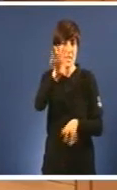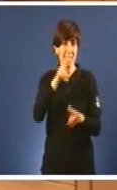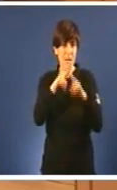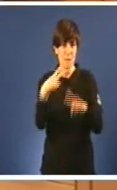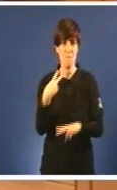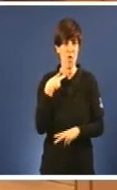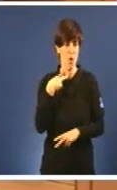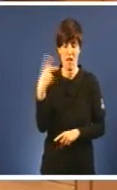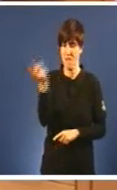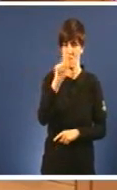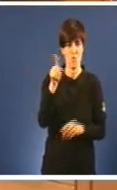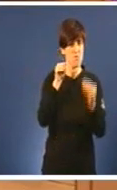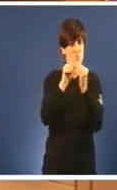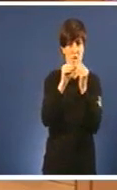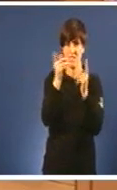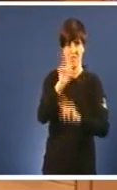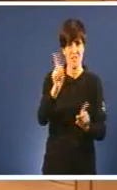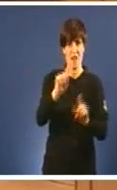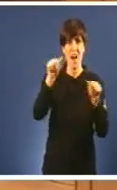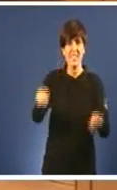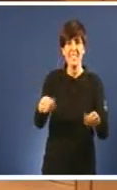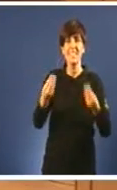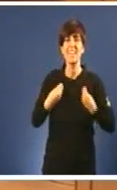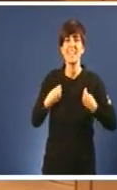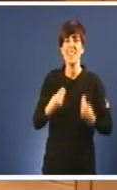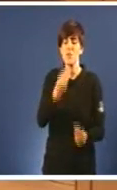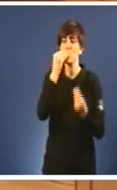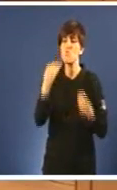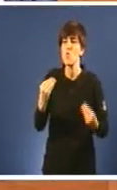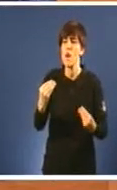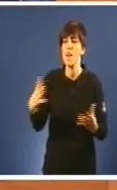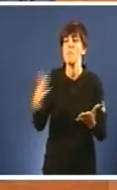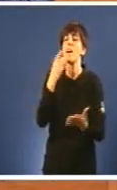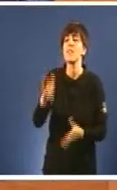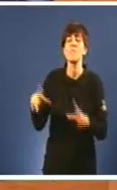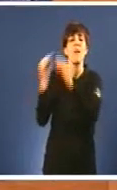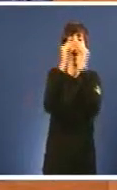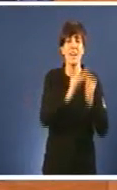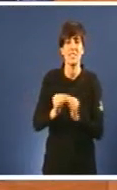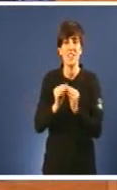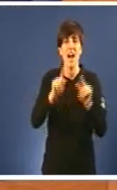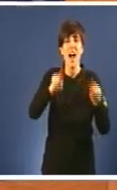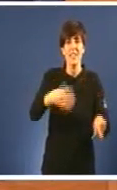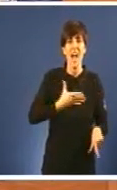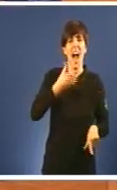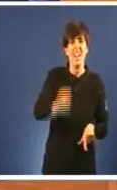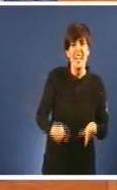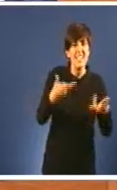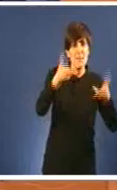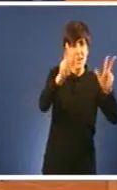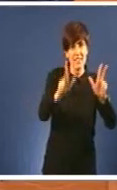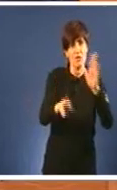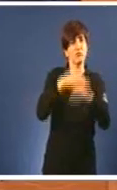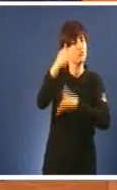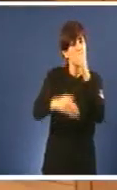asegurar E aquí hai unha boa sanidade Para todos E aquí non se detenen Os alcaldes democráticos E aquí hai